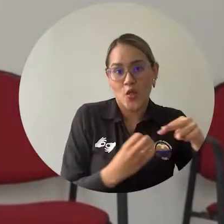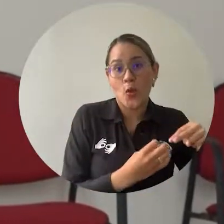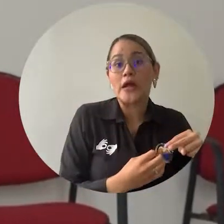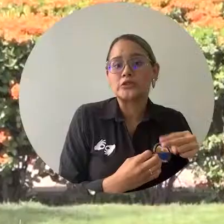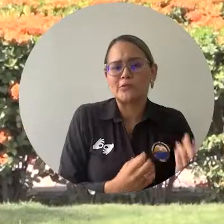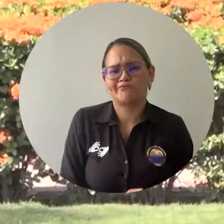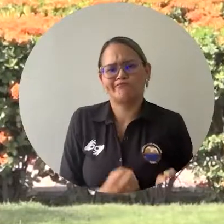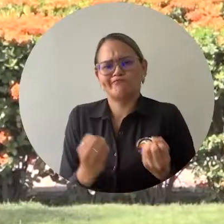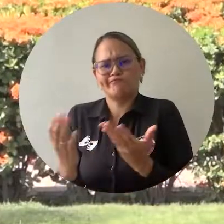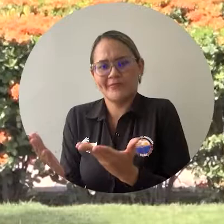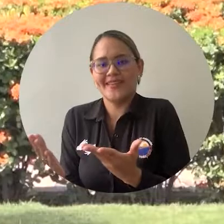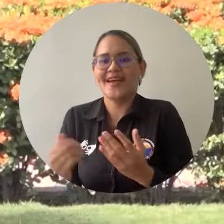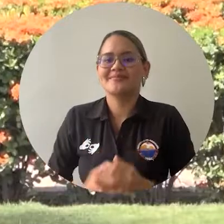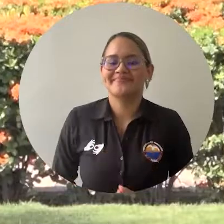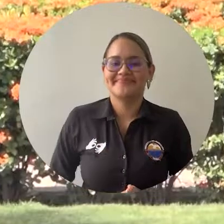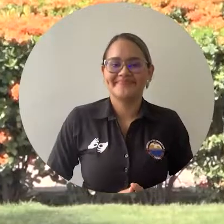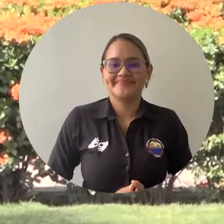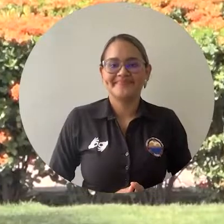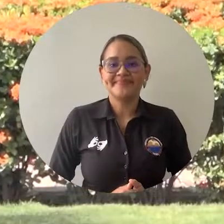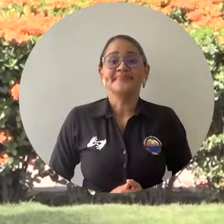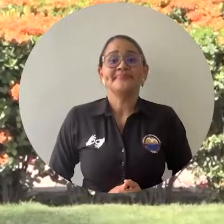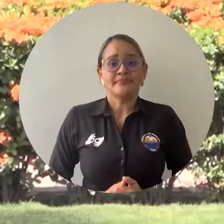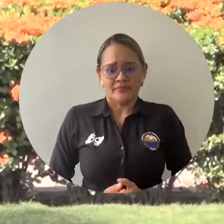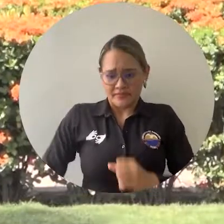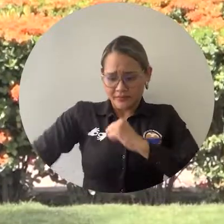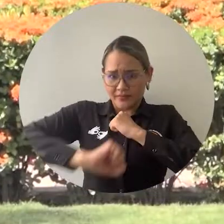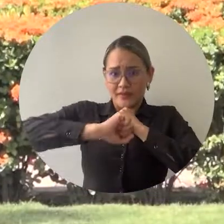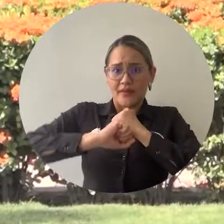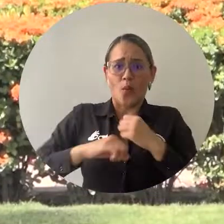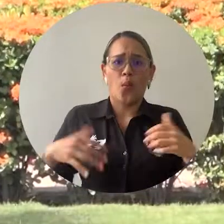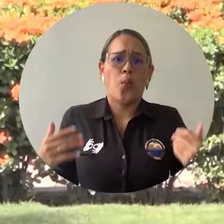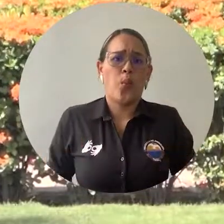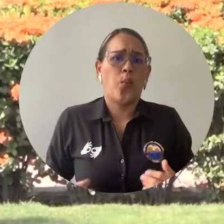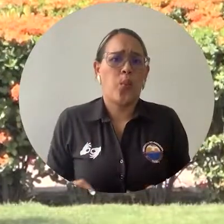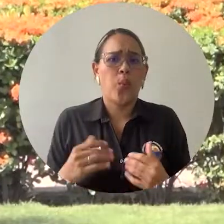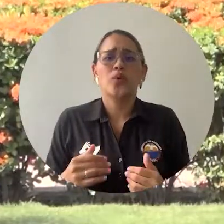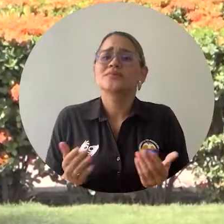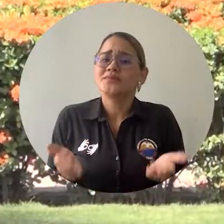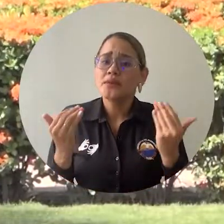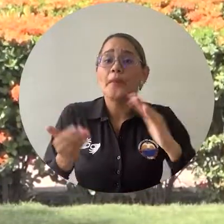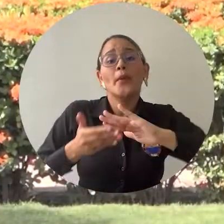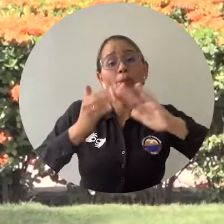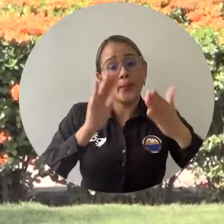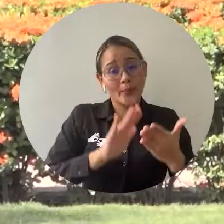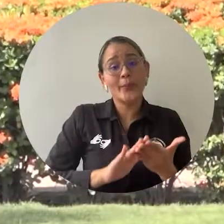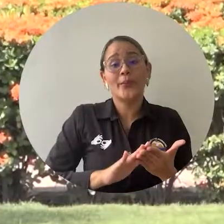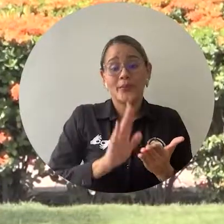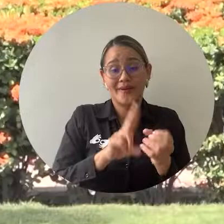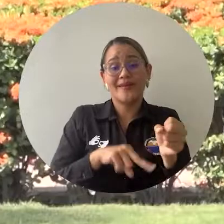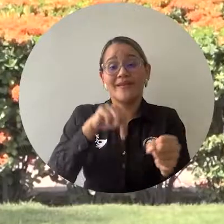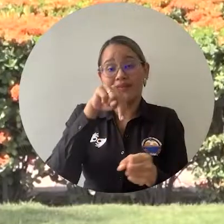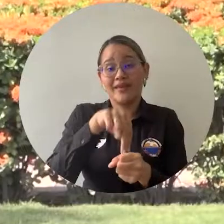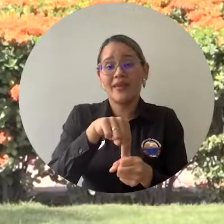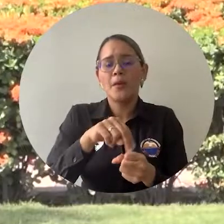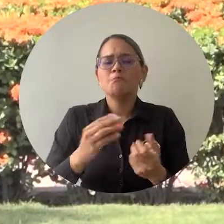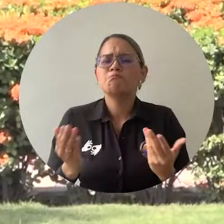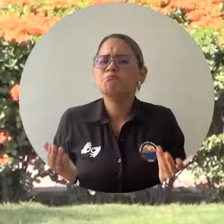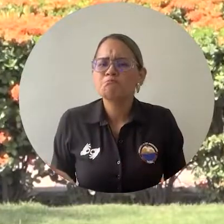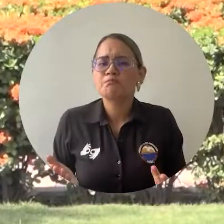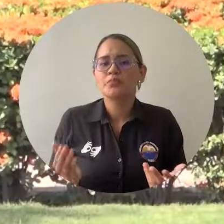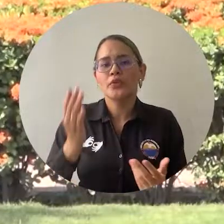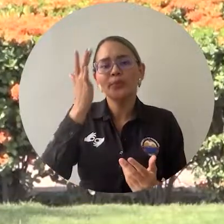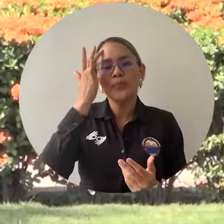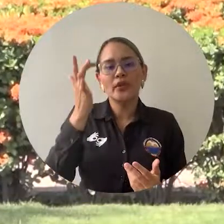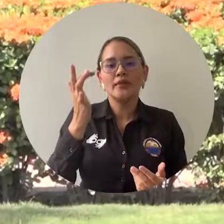Colombia. Ha sido un apoyo muy importante para las comunidades indígenas. Esto es algo que